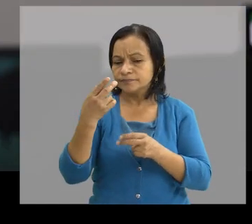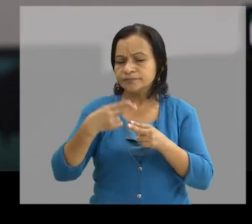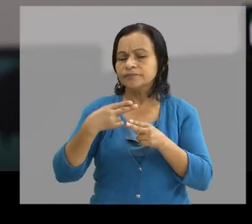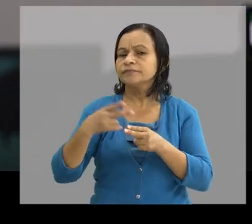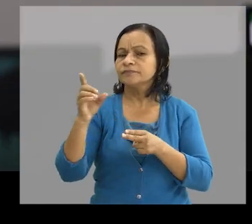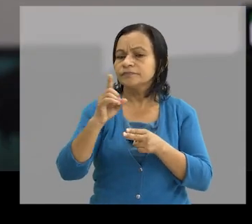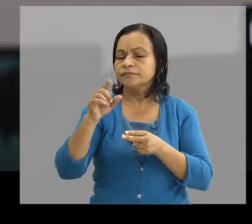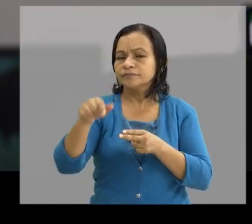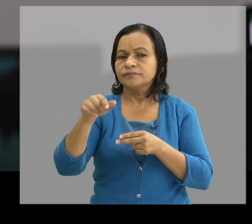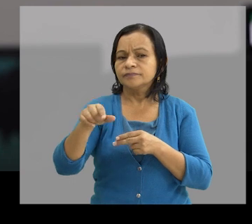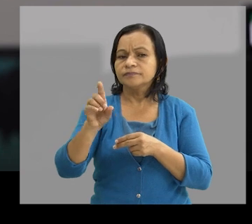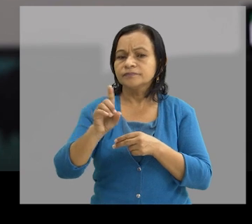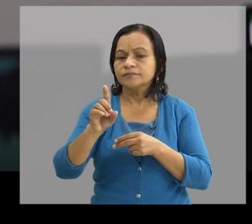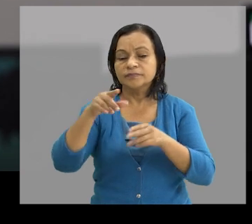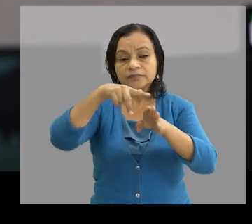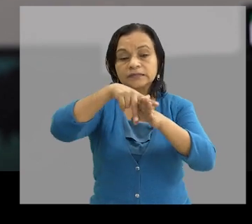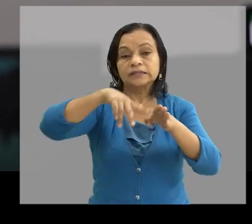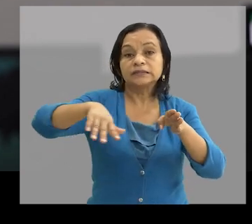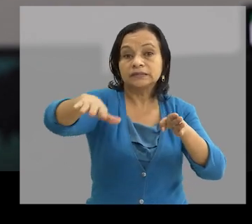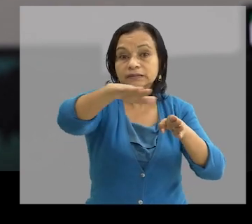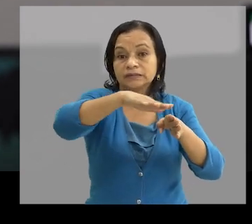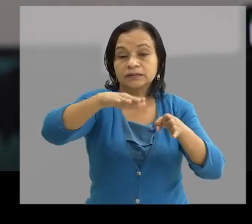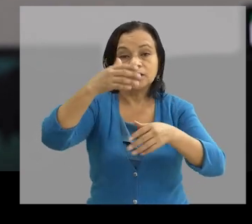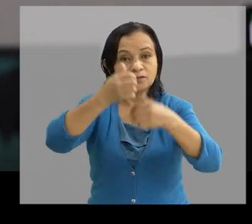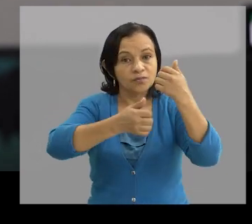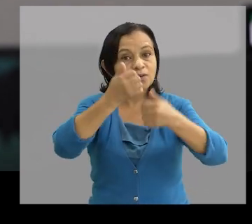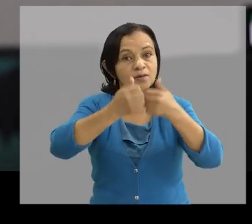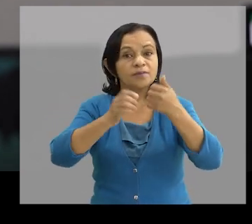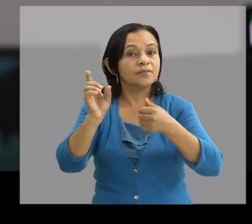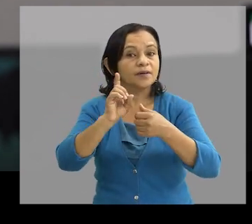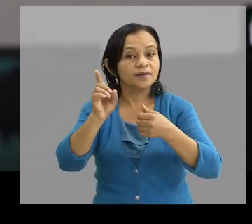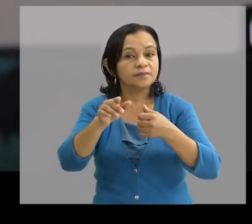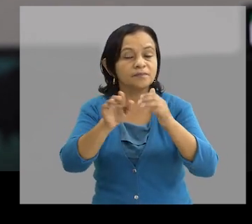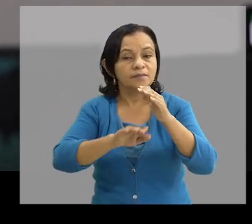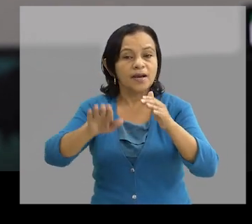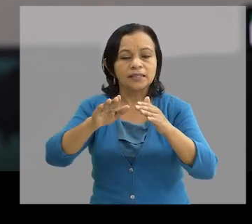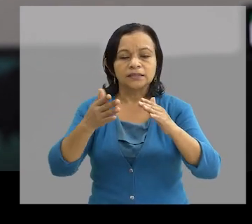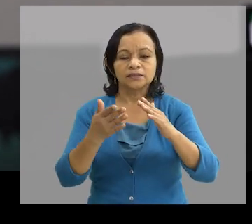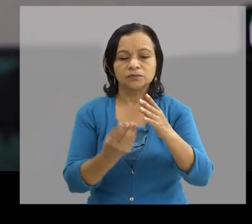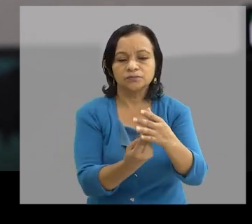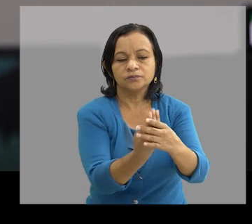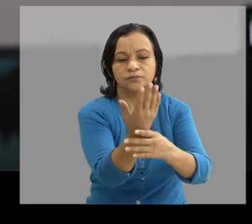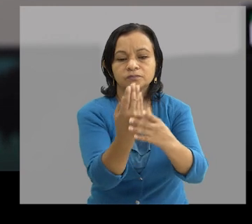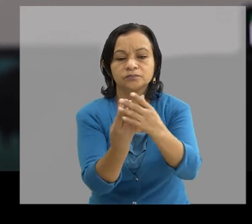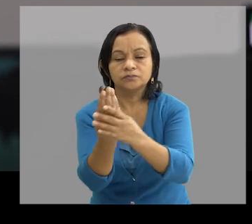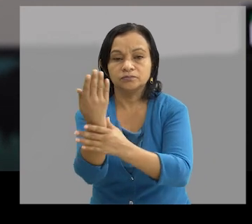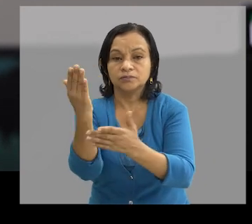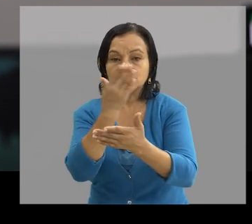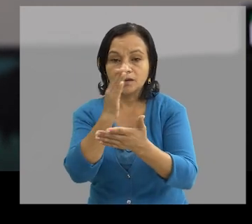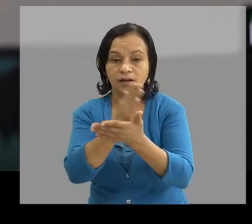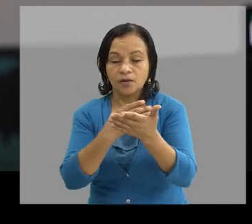en la parte rural Tenemos la afectación directamente los cultivos Porque algunas